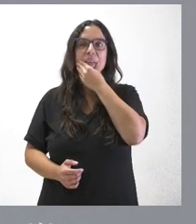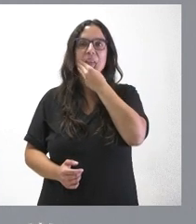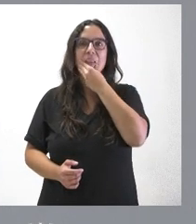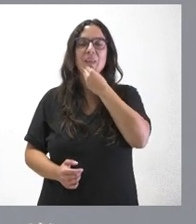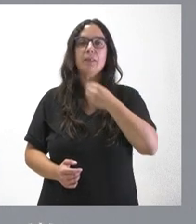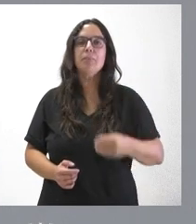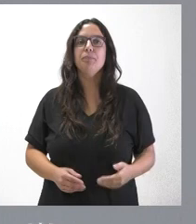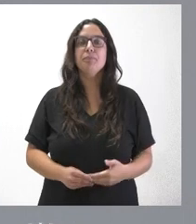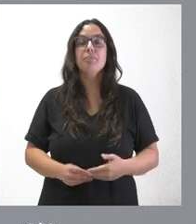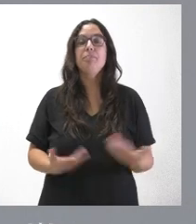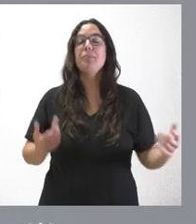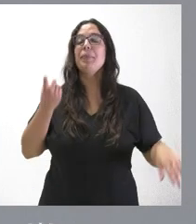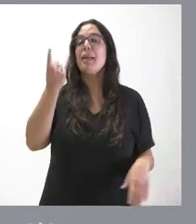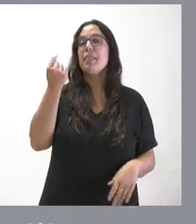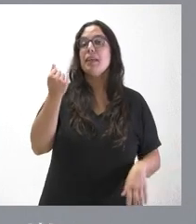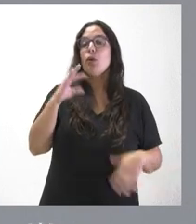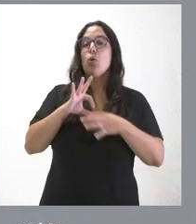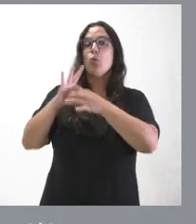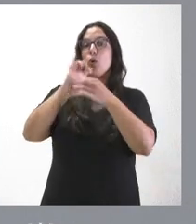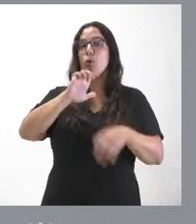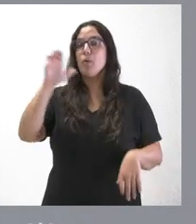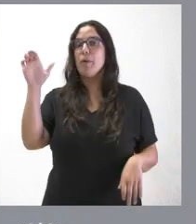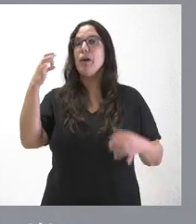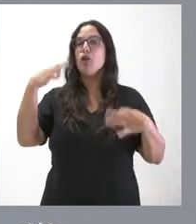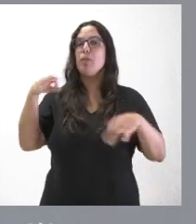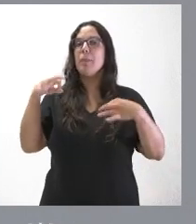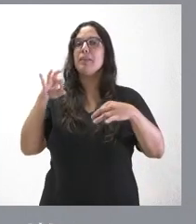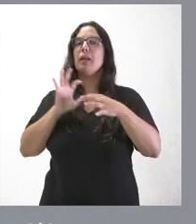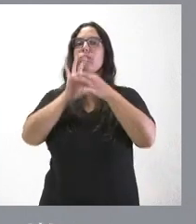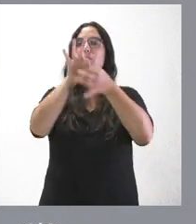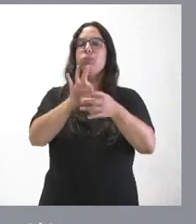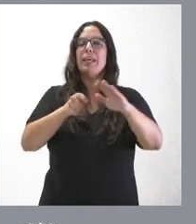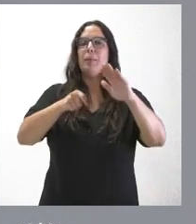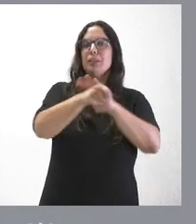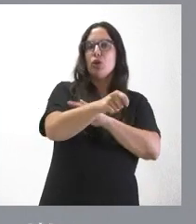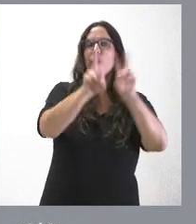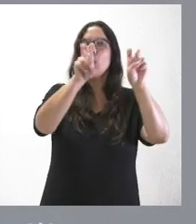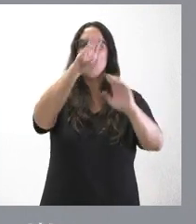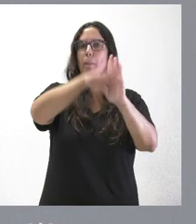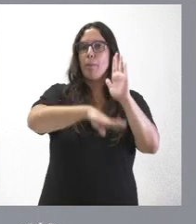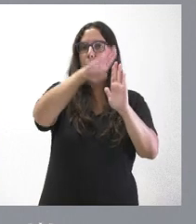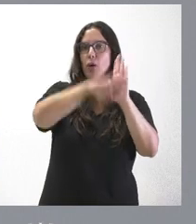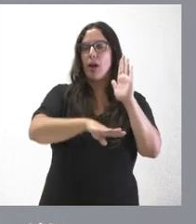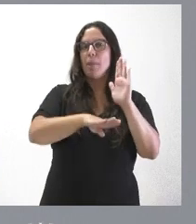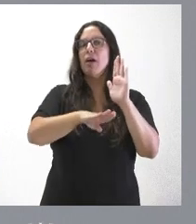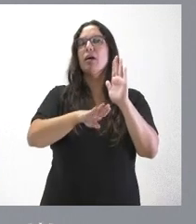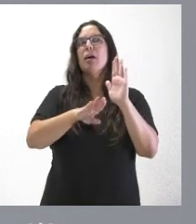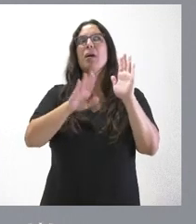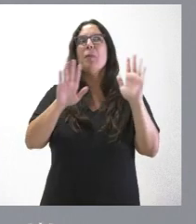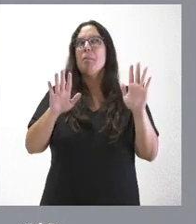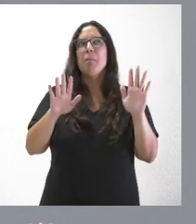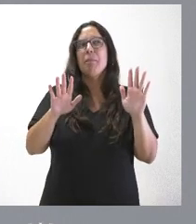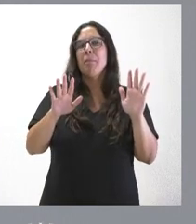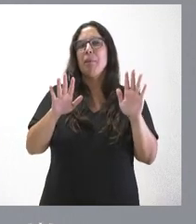Pues el dinero de la Unión Europea generalmente está vinculado a inversiones, a nuevos programas, pero muy rara vez, por no decir casi nunca,